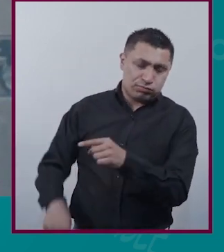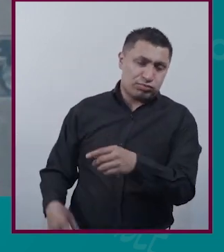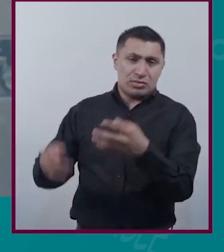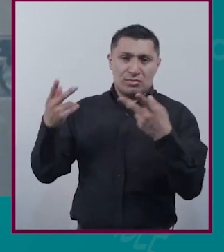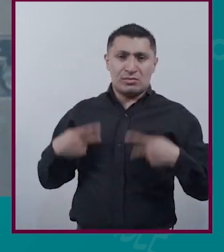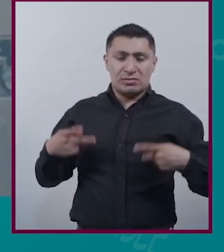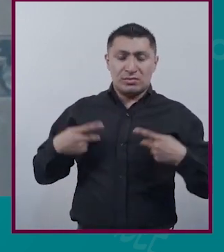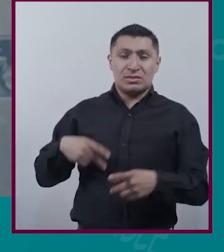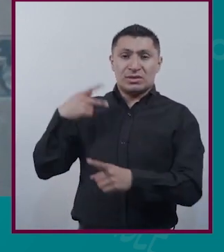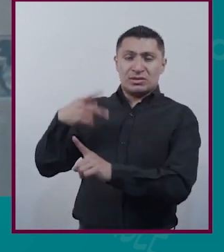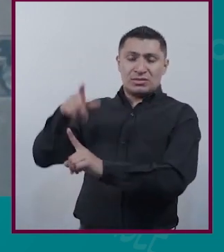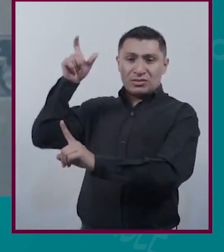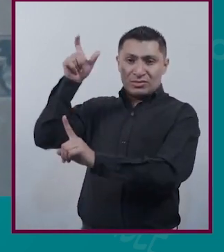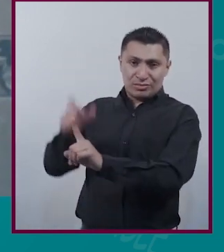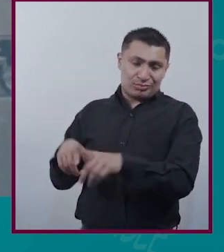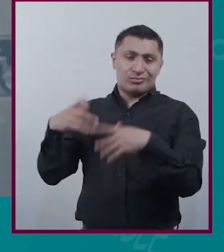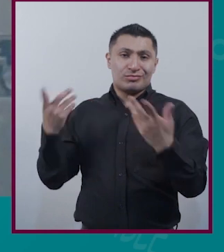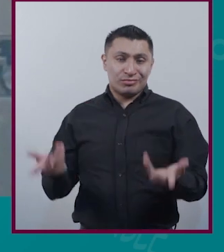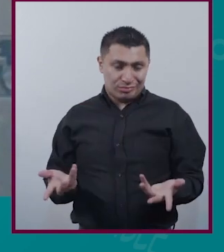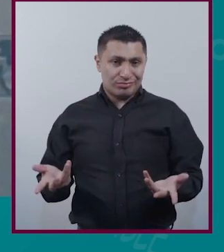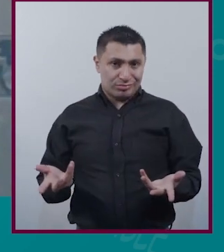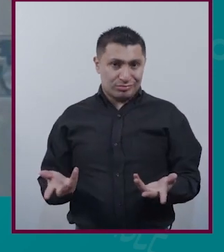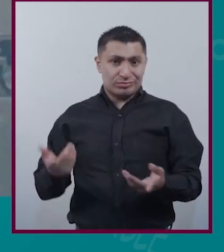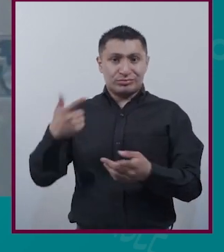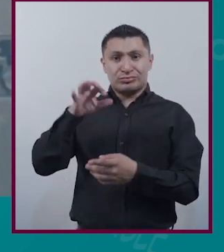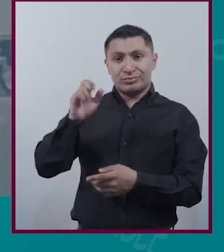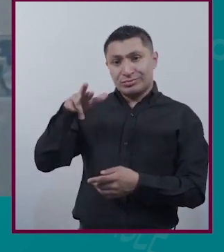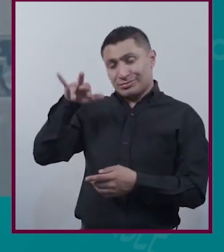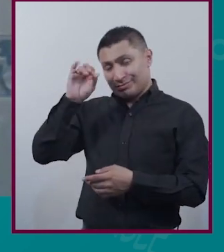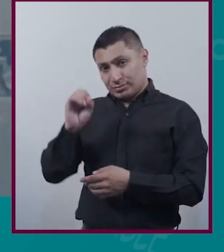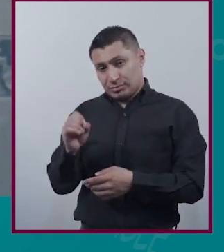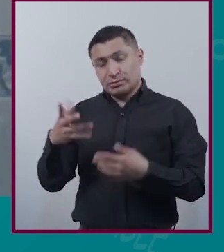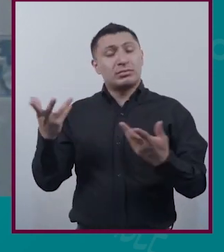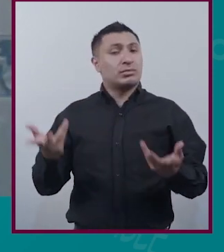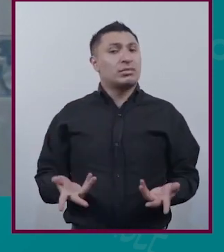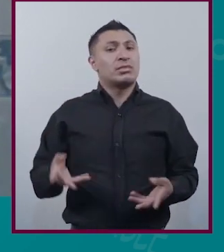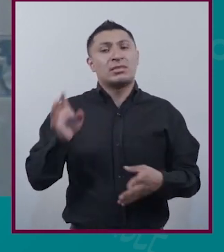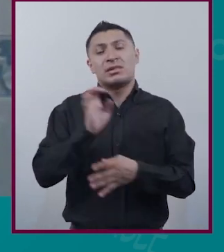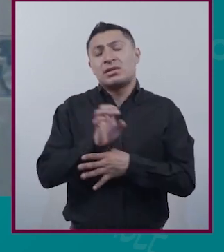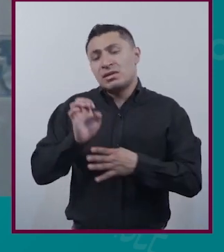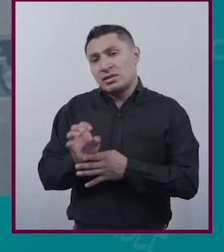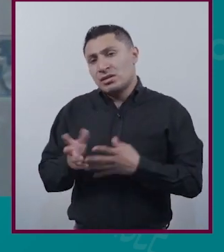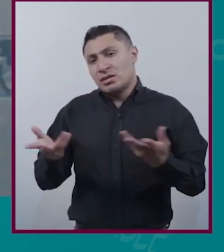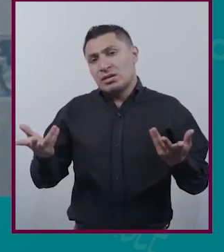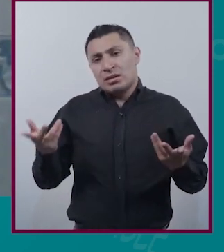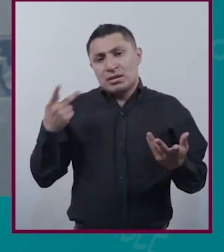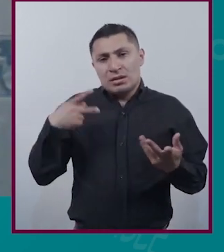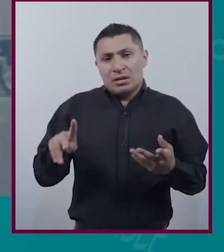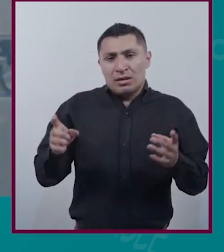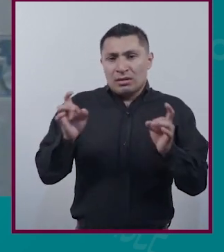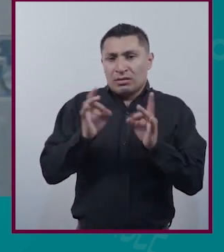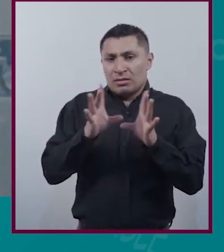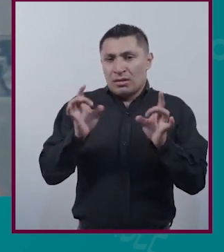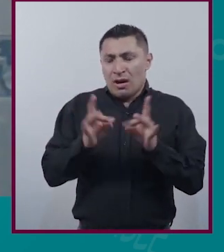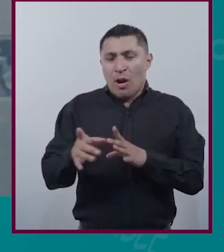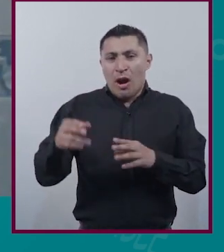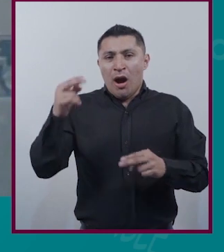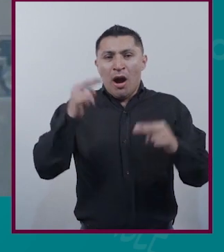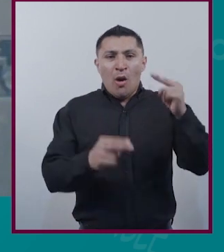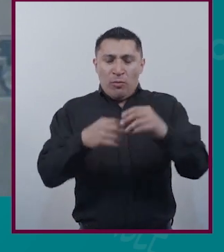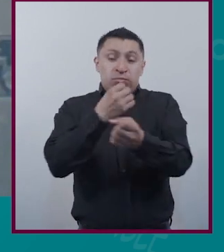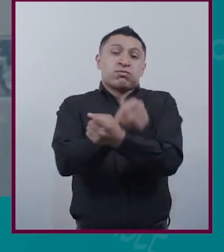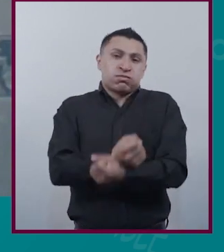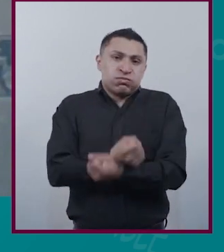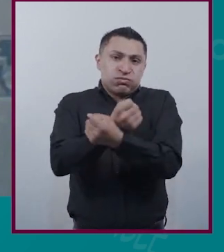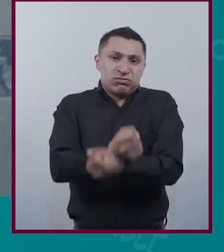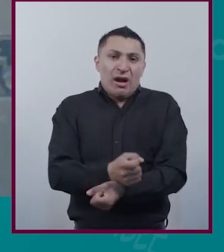individuos Por las adscripciones Que tienen Por su género Por ejemplo Por su Situación de clase Los esclavos